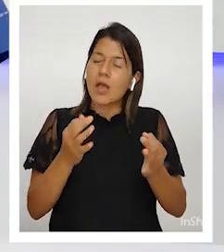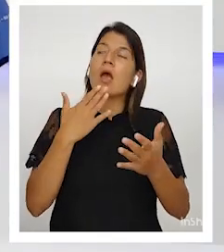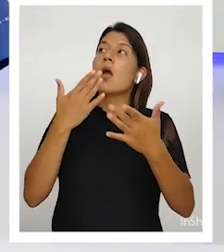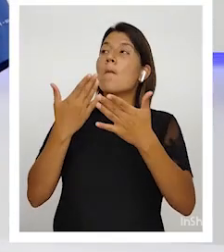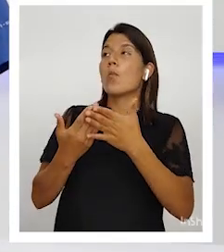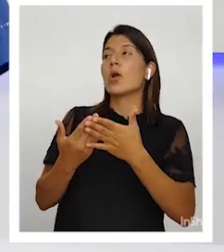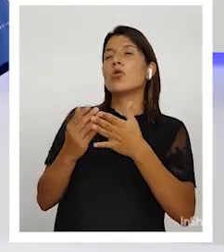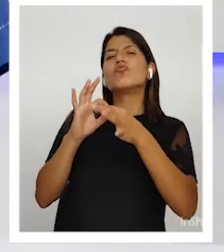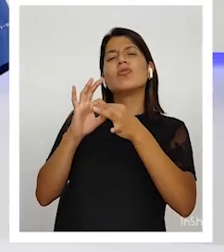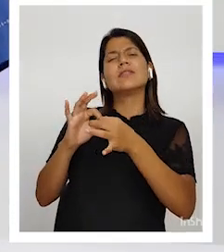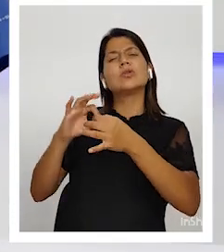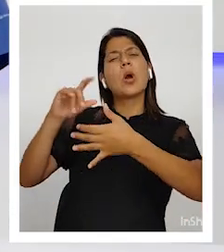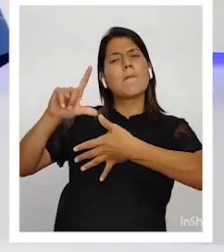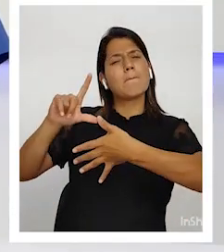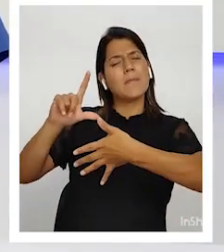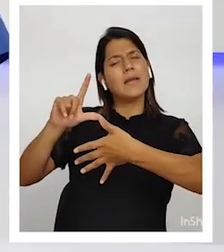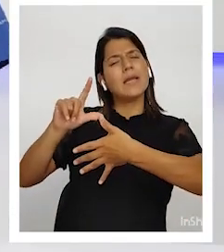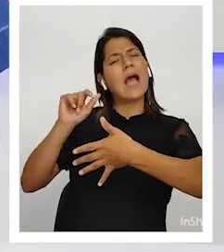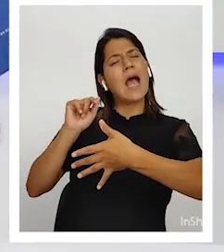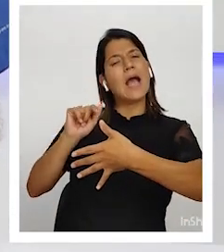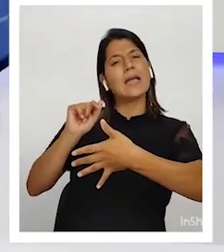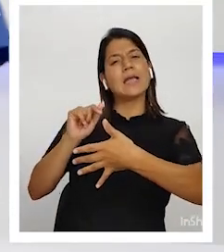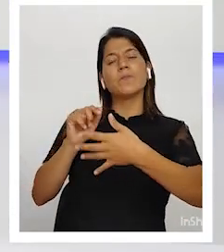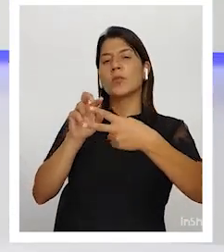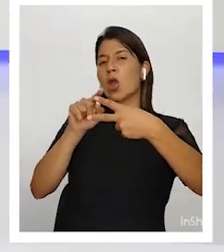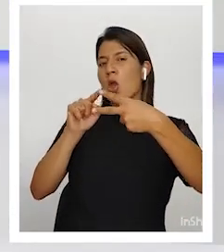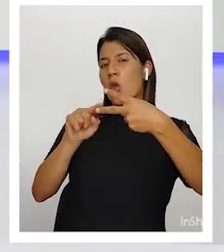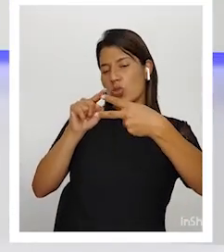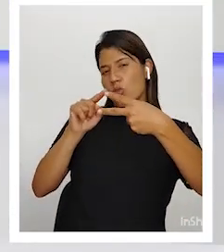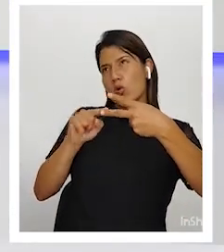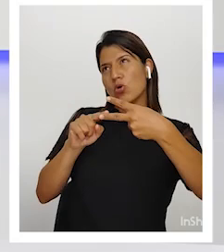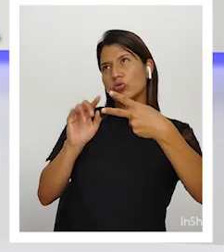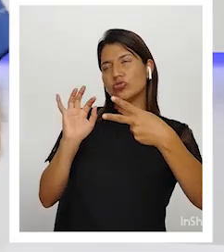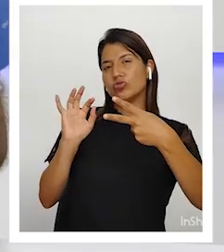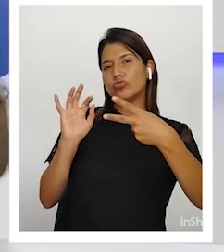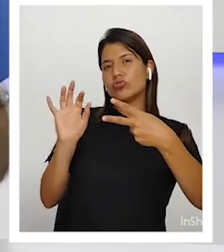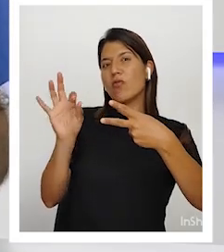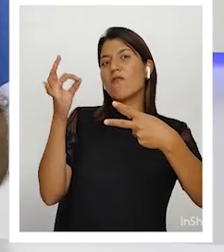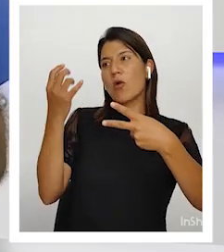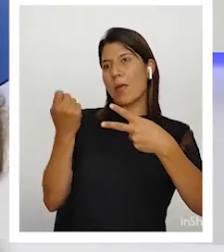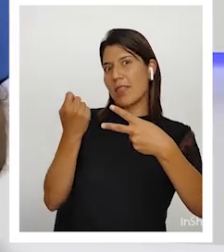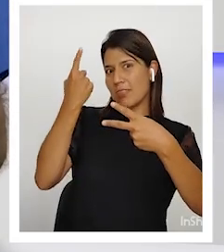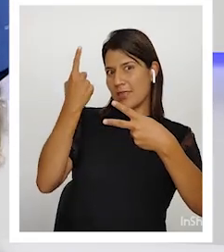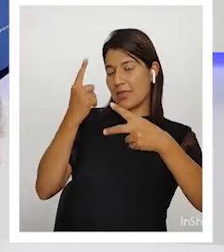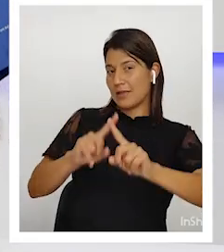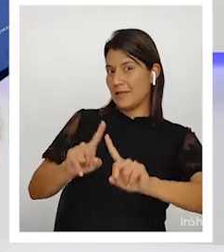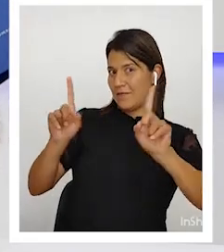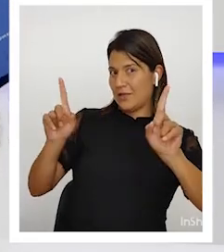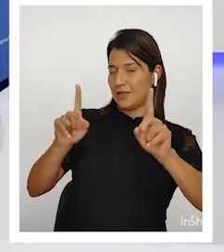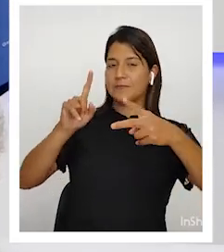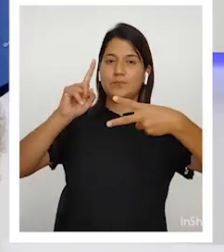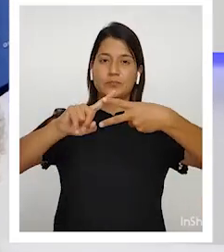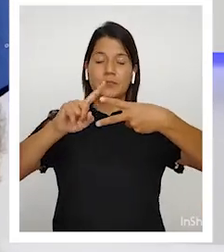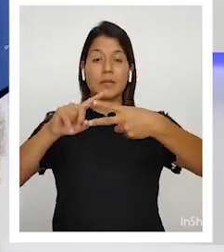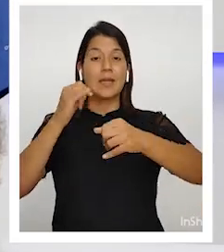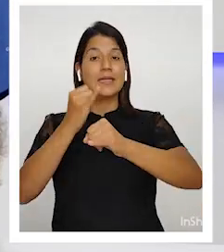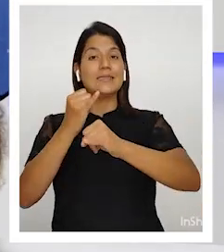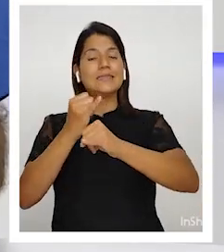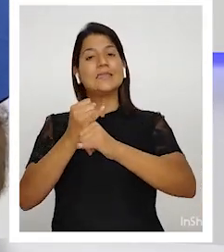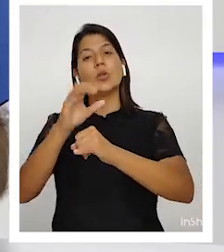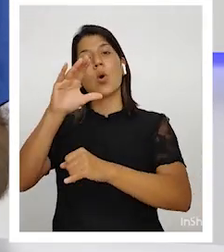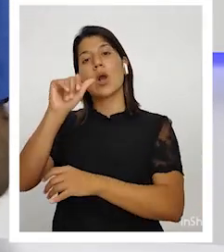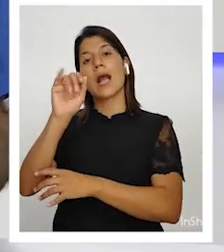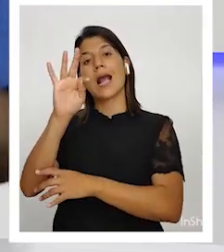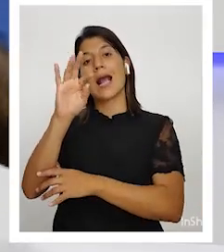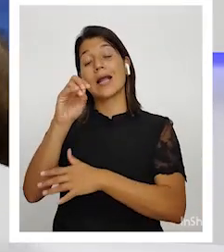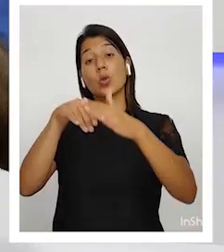sobre América Latina hay dos grandes interpretaciones, llamémosle extremas. Por una parte, el Instituto Cato de los Estados Unidos